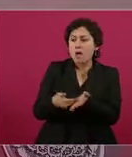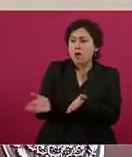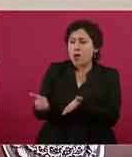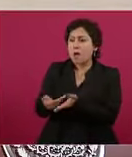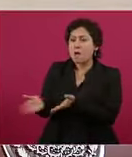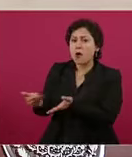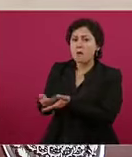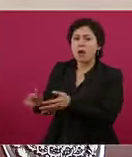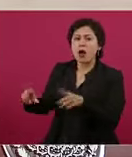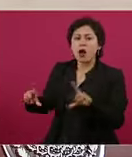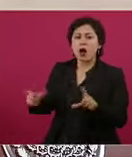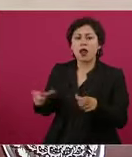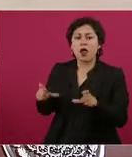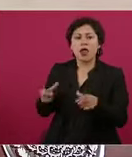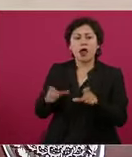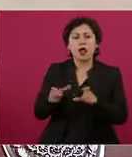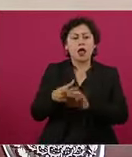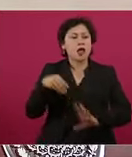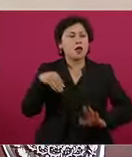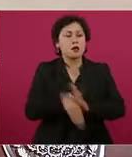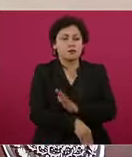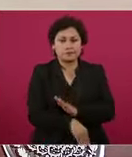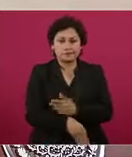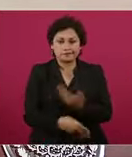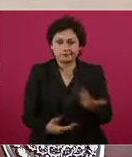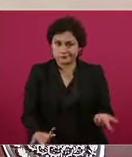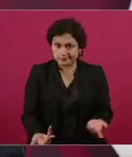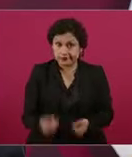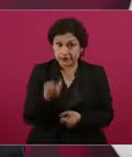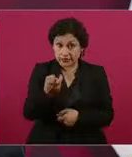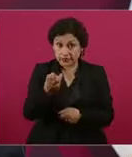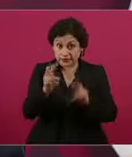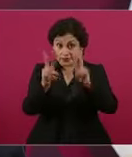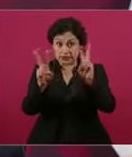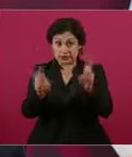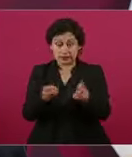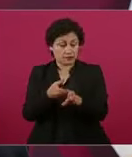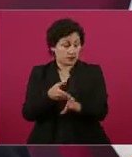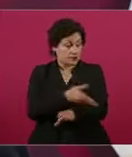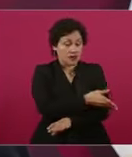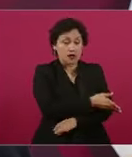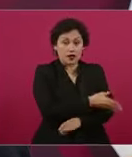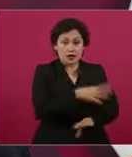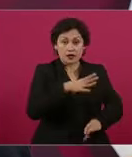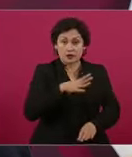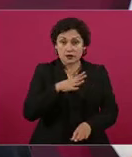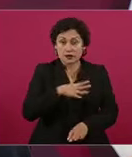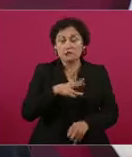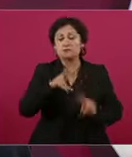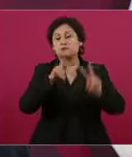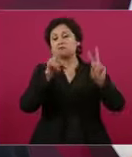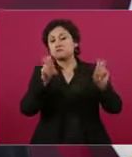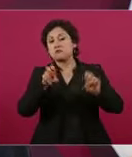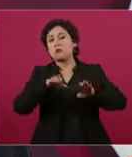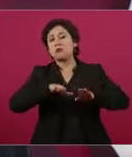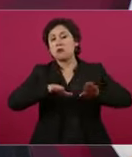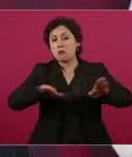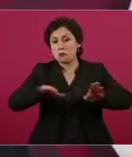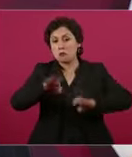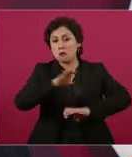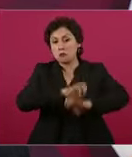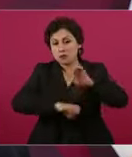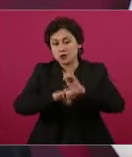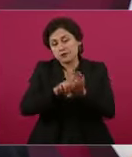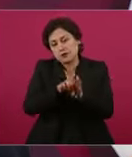en las líneas aéreas, sucedió en el caso de Mexicana, que era una empresa